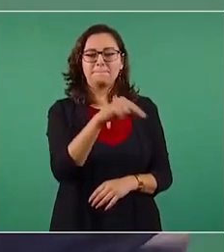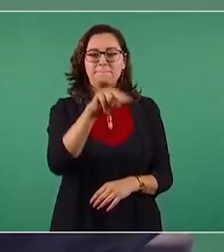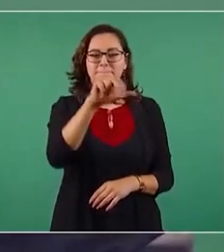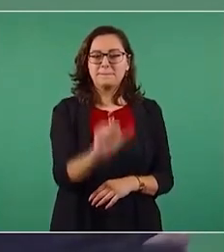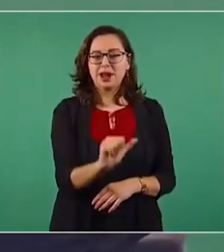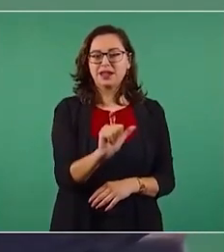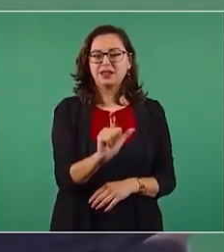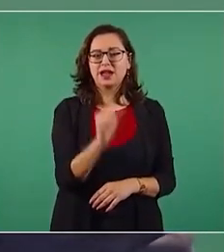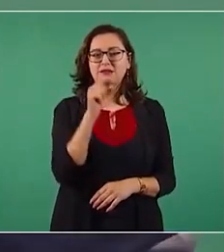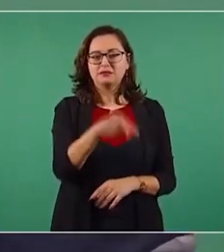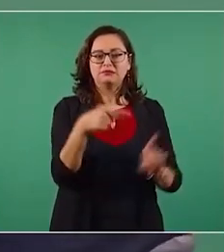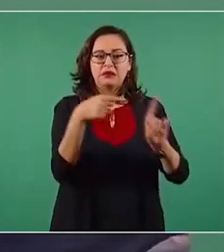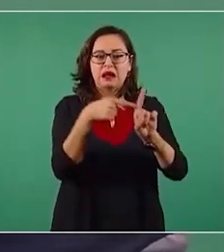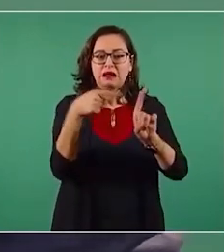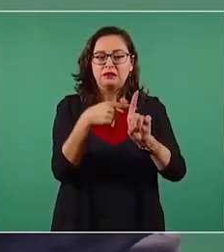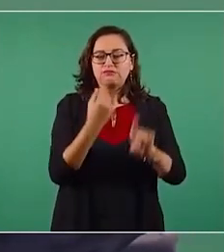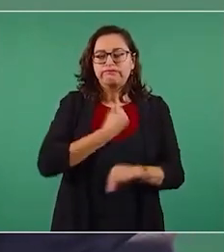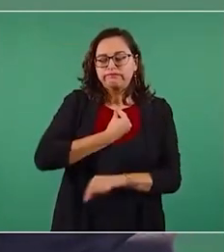Los mismos de arriba.